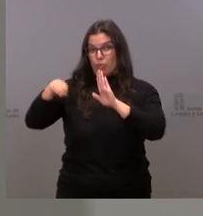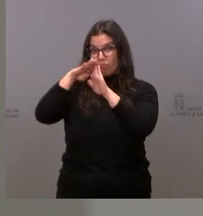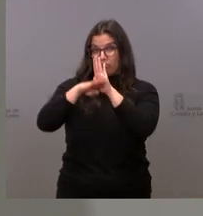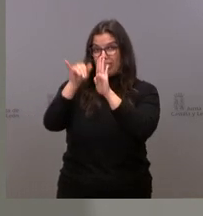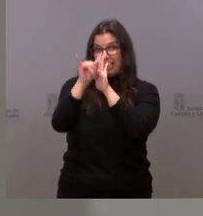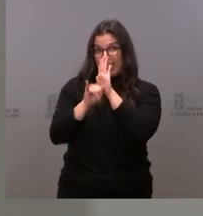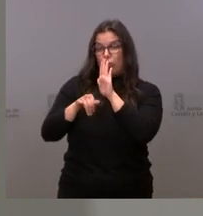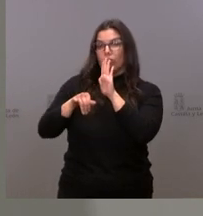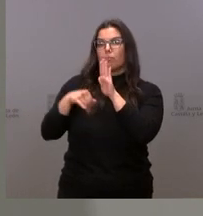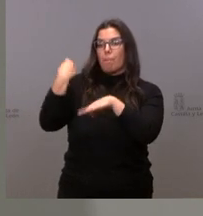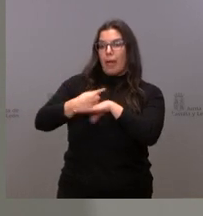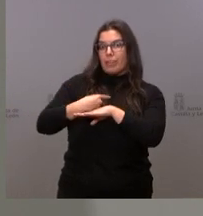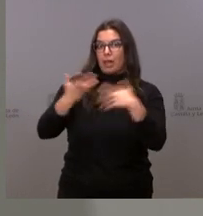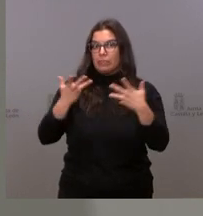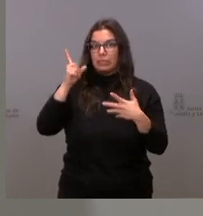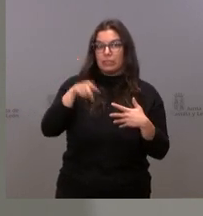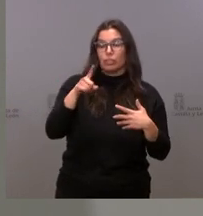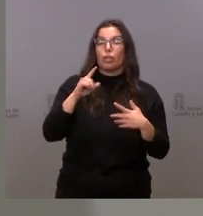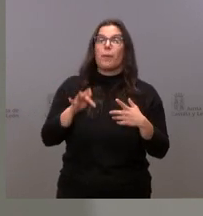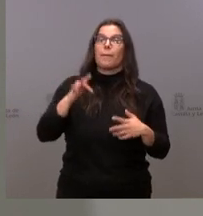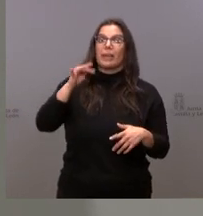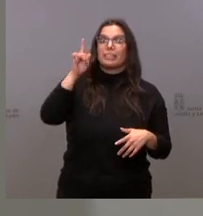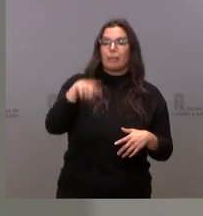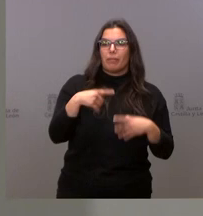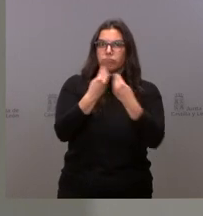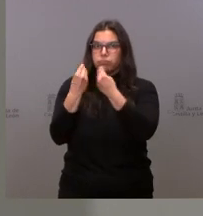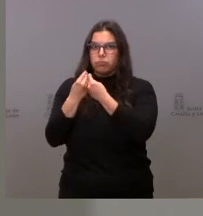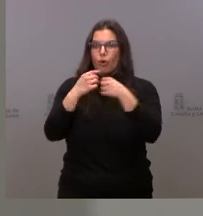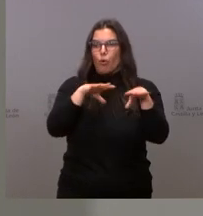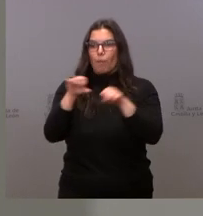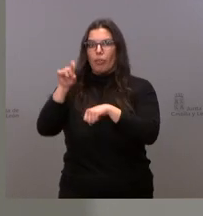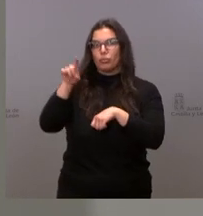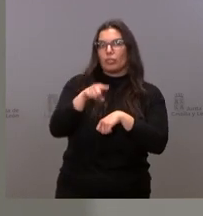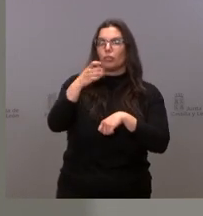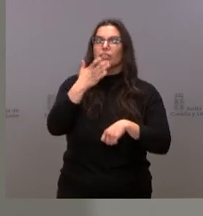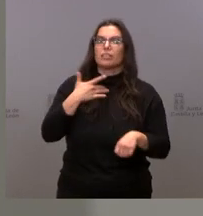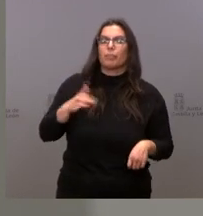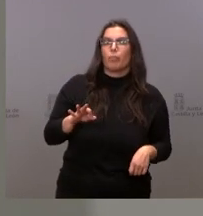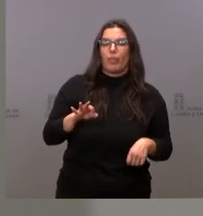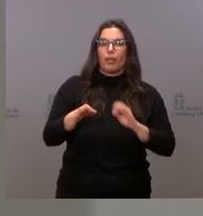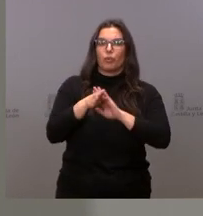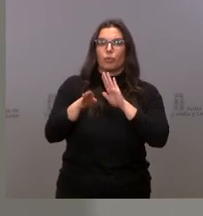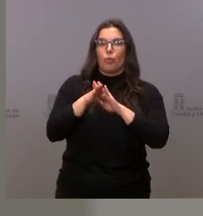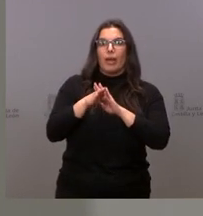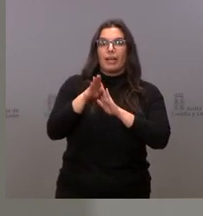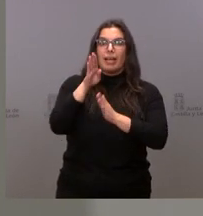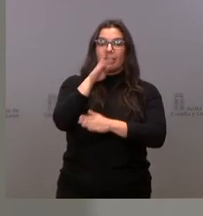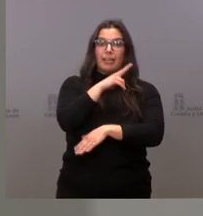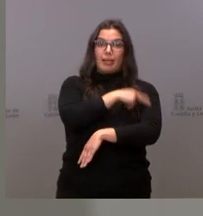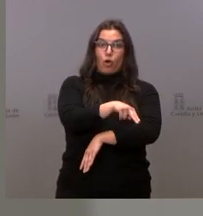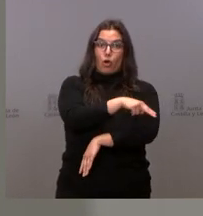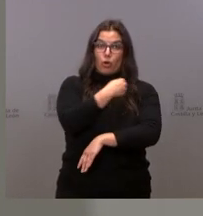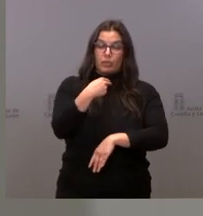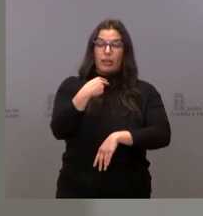urgencia y la necesidad. sobre todo, la saturación y la posibilidad o no de mantener nuestra actividad asistencial